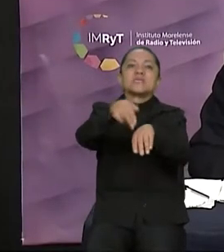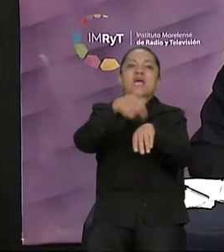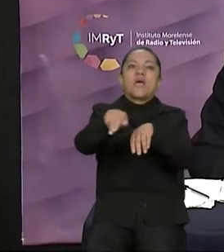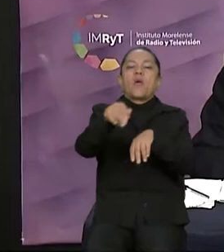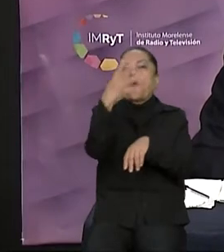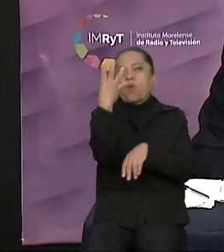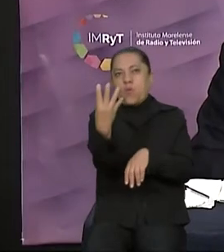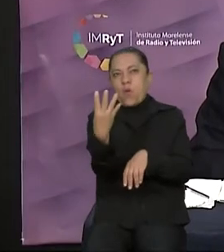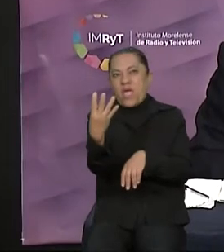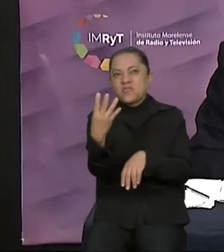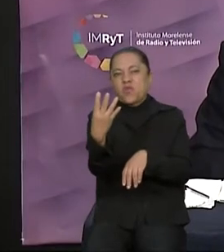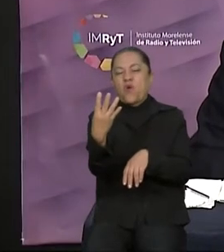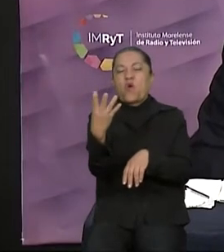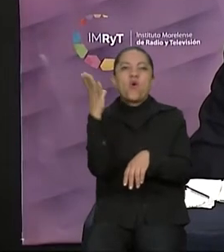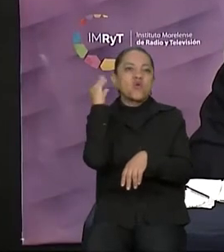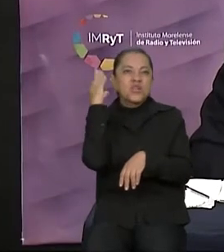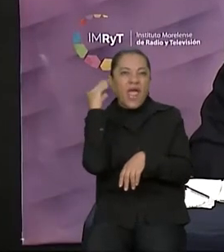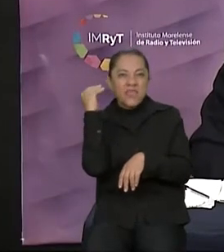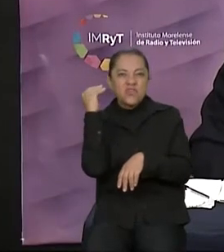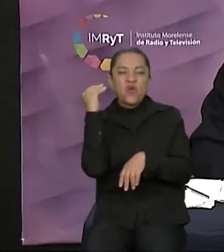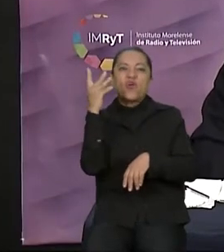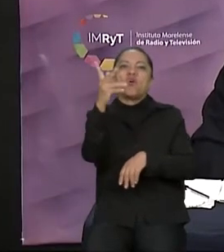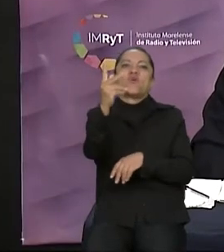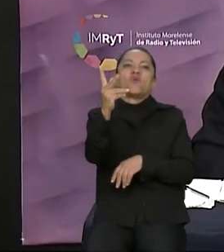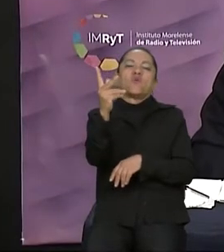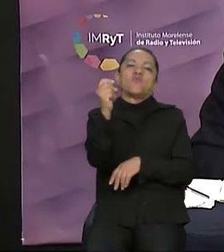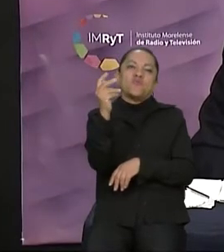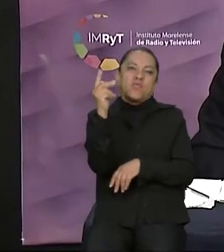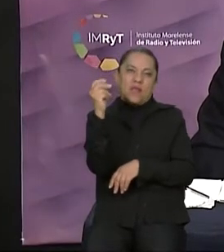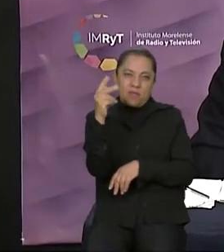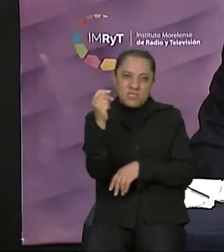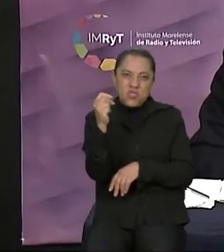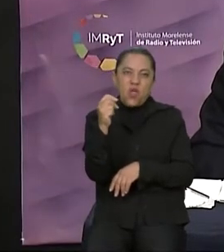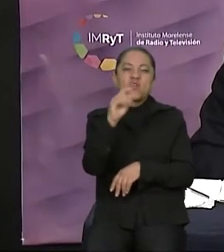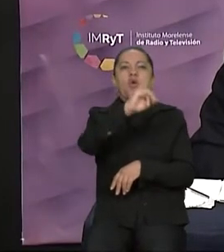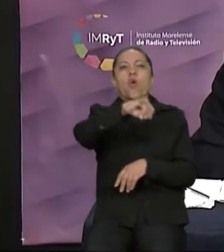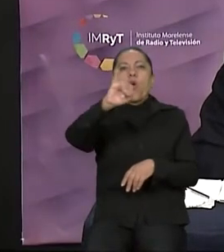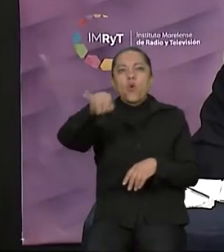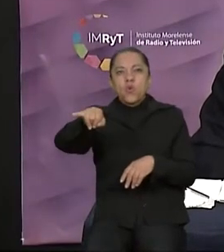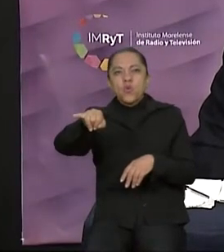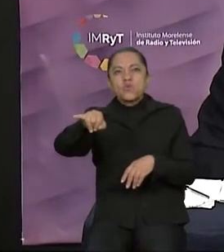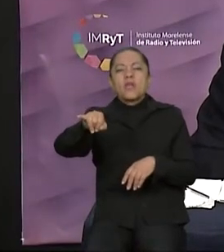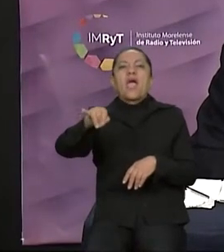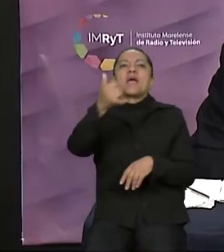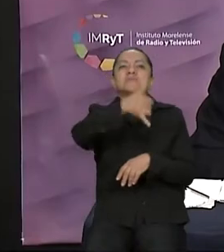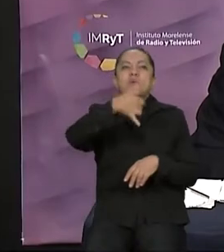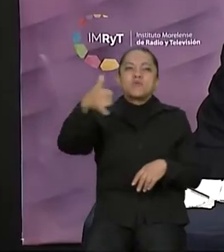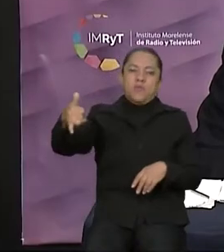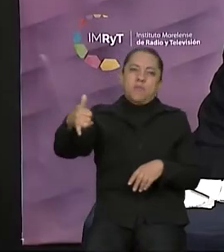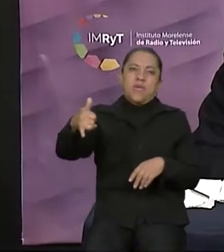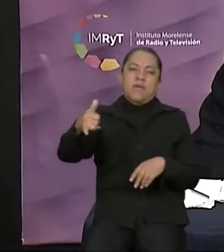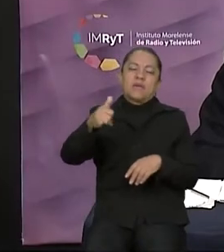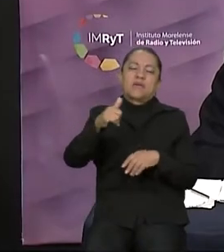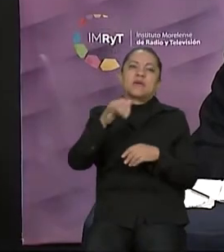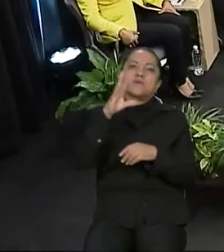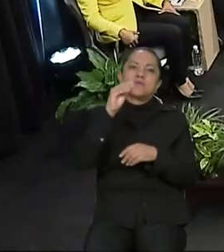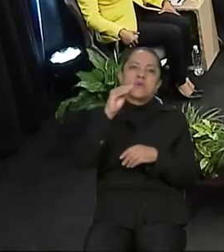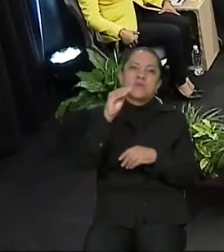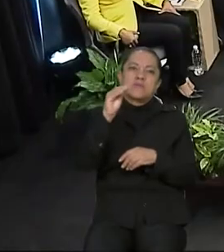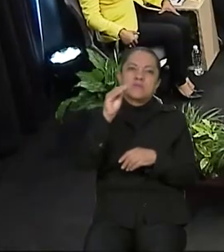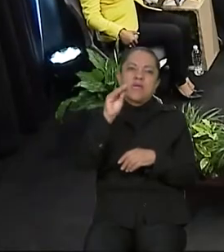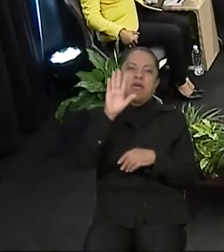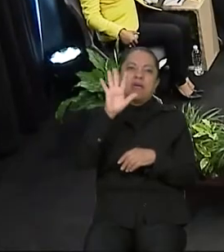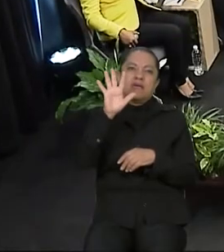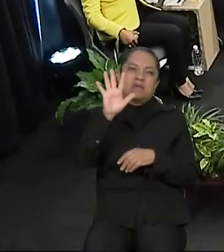.9 FM, en Cojutla, 100.5 FM, en Yautepec, 90.9 FM, en amplitud modulada, 13.90